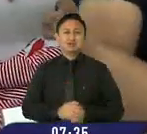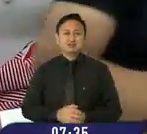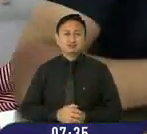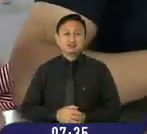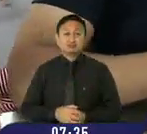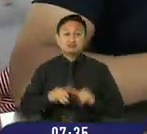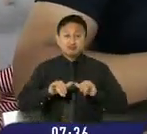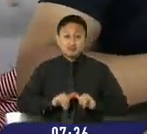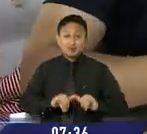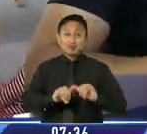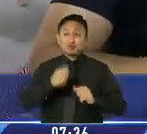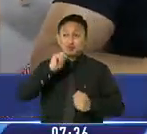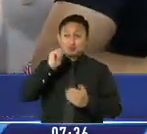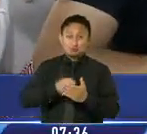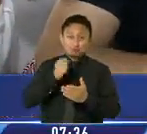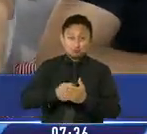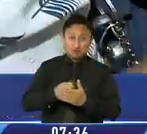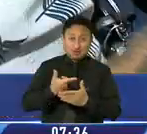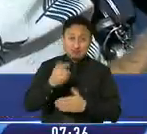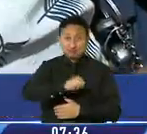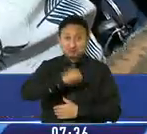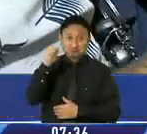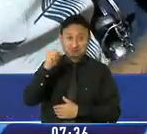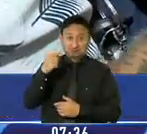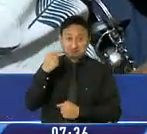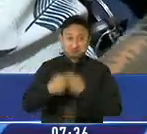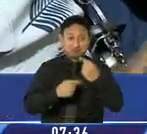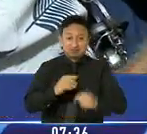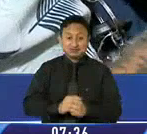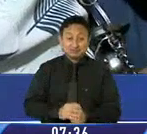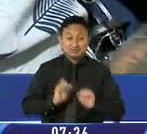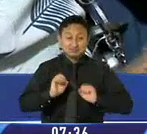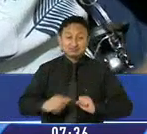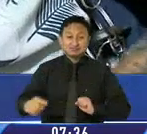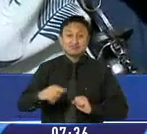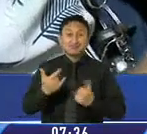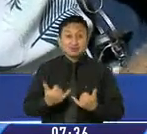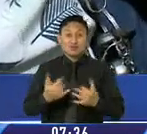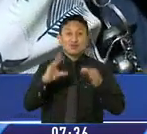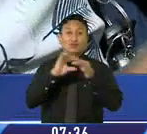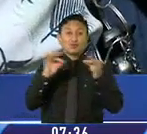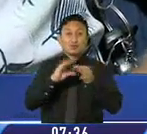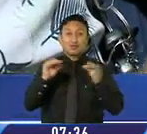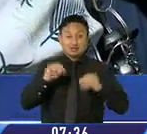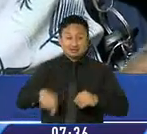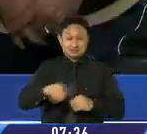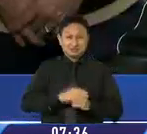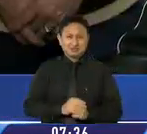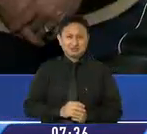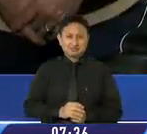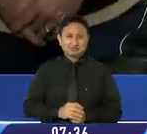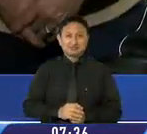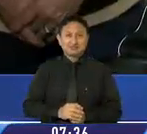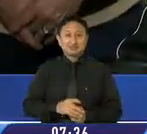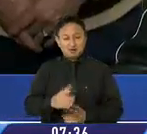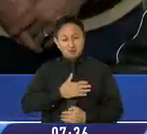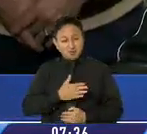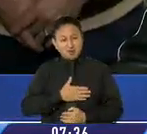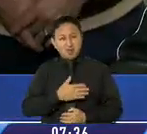avanzaban e iban quedando los mejores. Es aquí que las frases tradicionales del cuarenta no faltaron. En